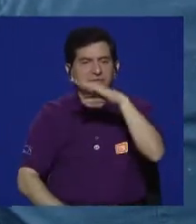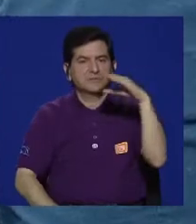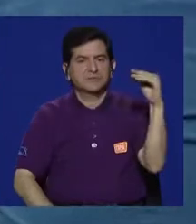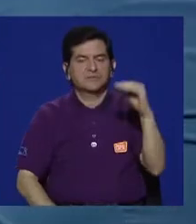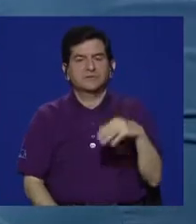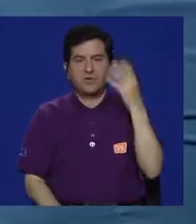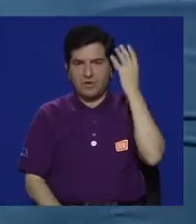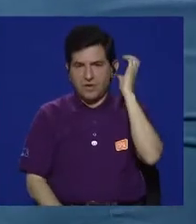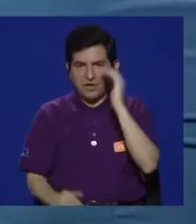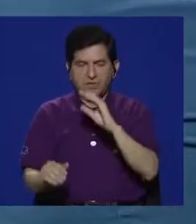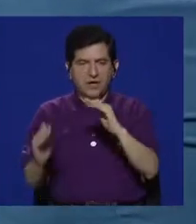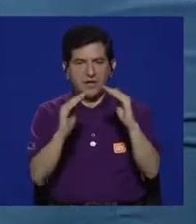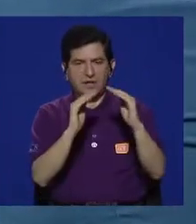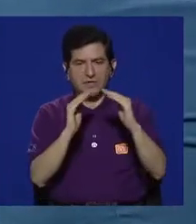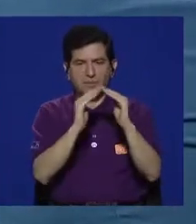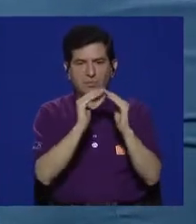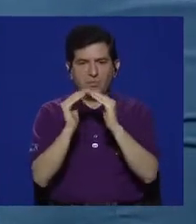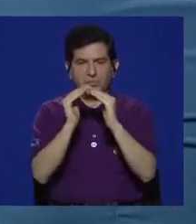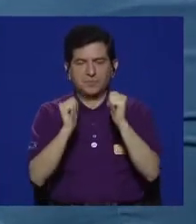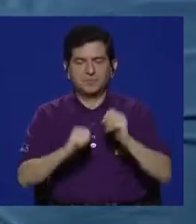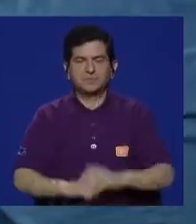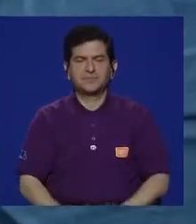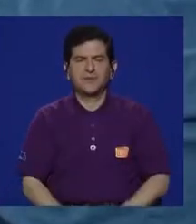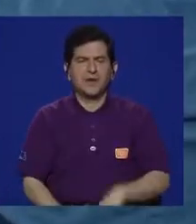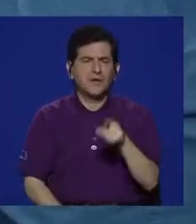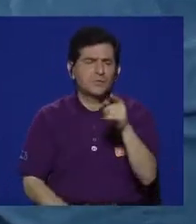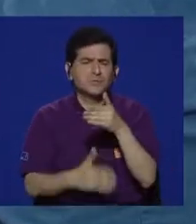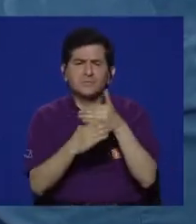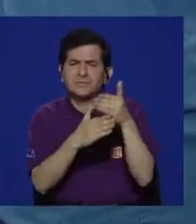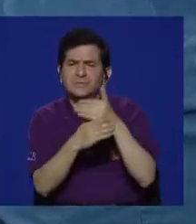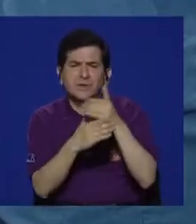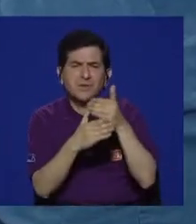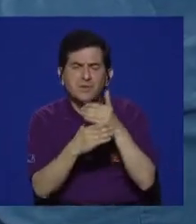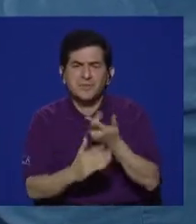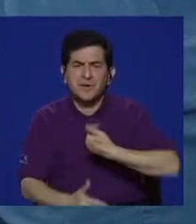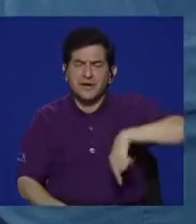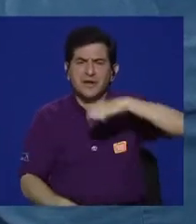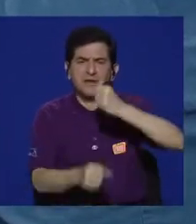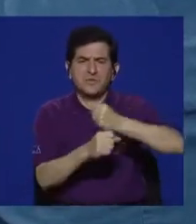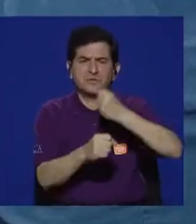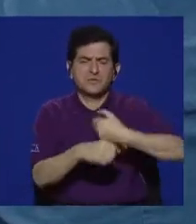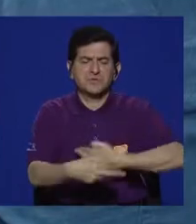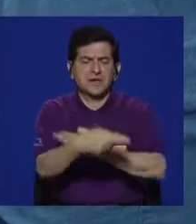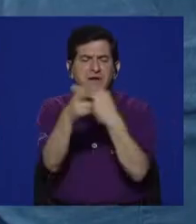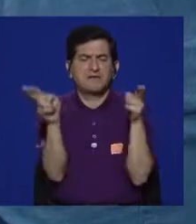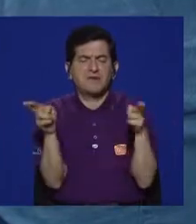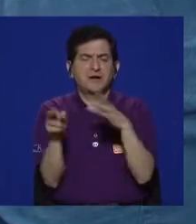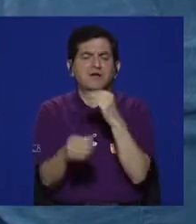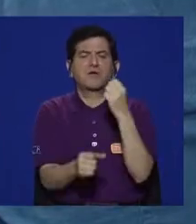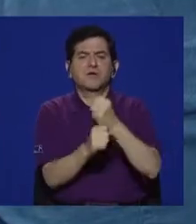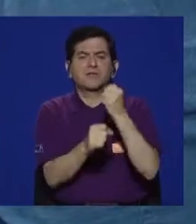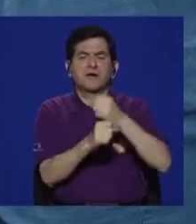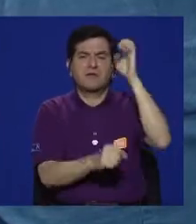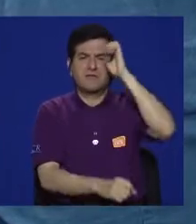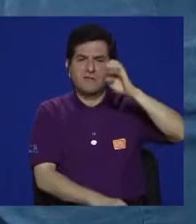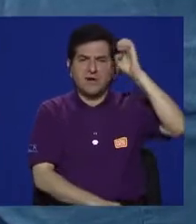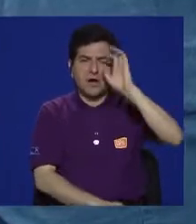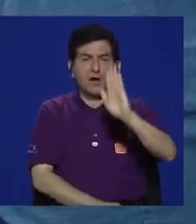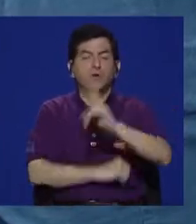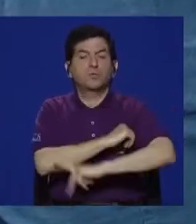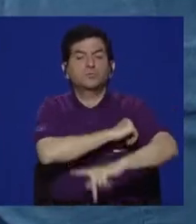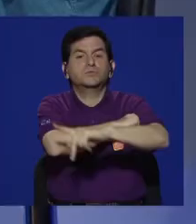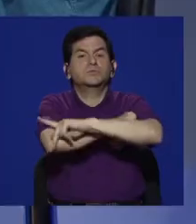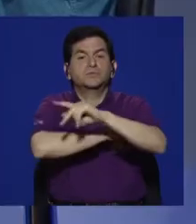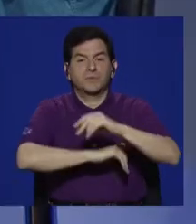de las radios comunitarias. ¿Cómo compara usted lo que hacemos en la región con lo que se hace en Europa o en su